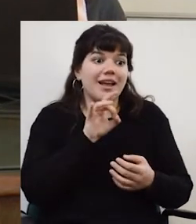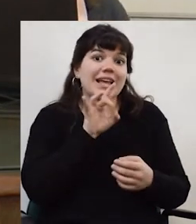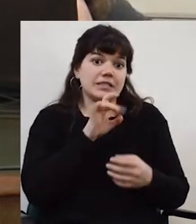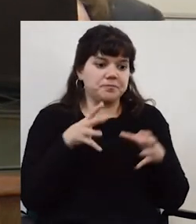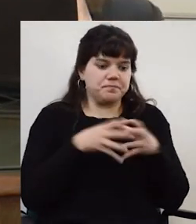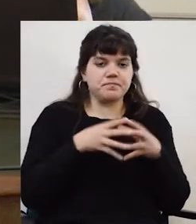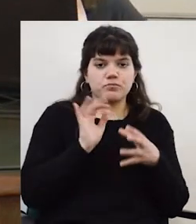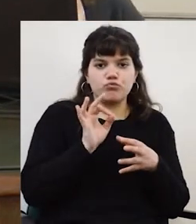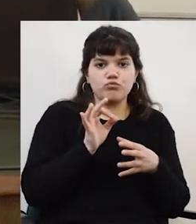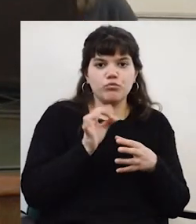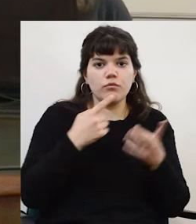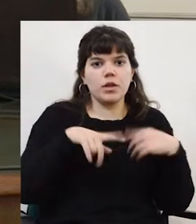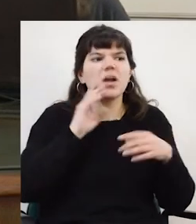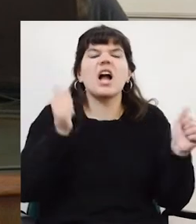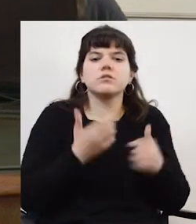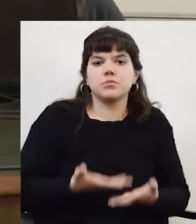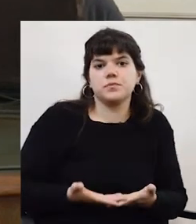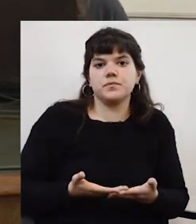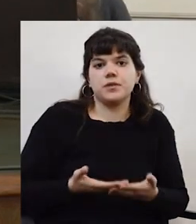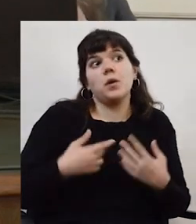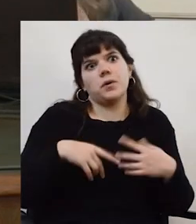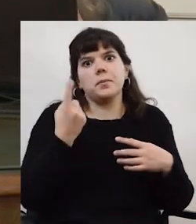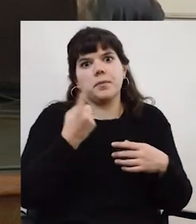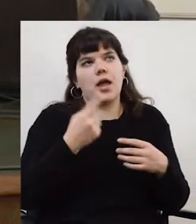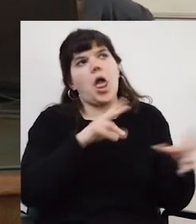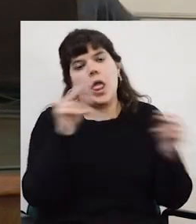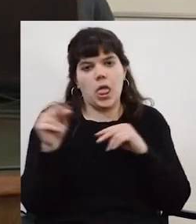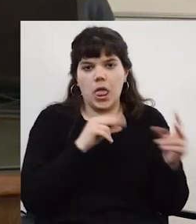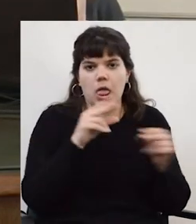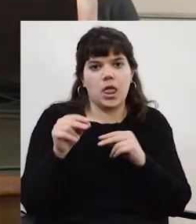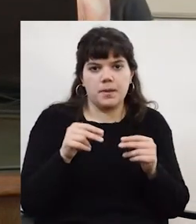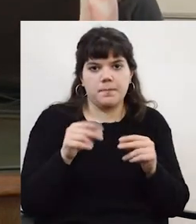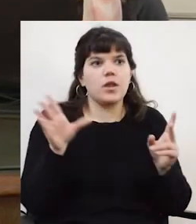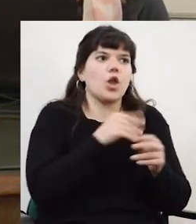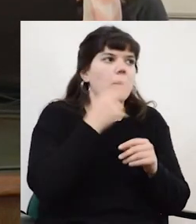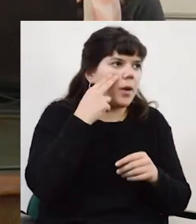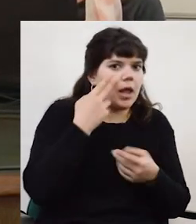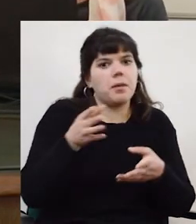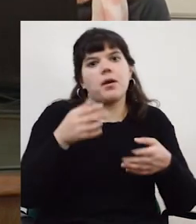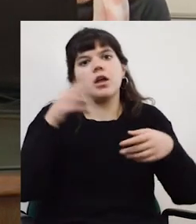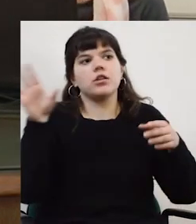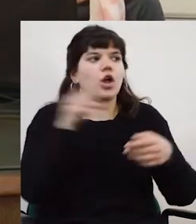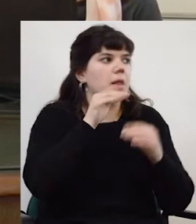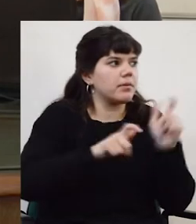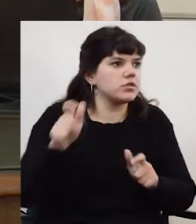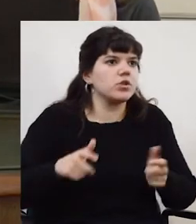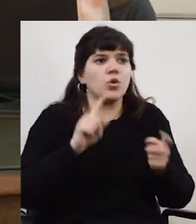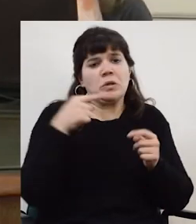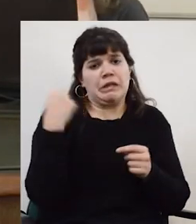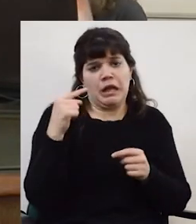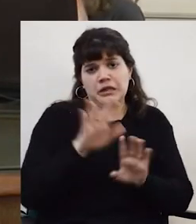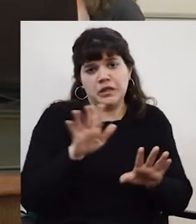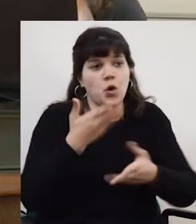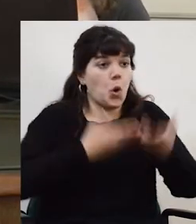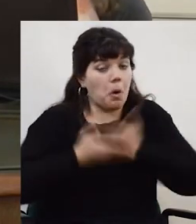15, bien, juntamos, ¿qué hacemos? Y bueno, primero la catarsis general, de que todos los problemas que tenemos todos, que no es negativo,